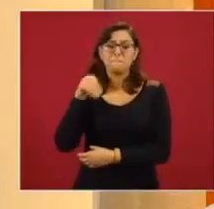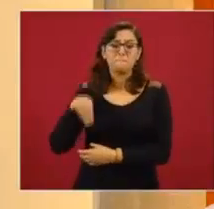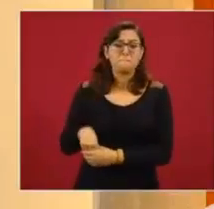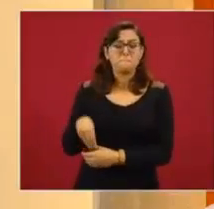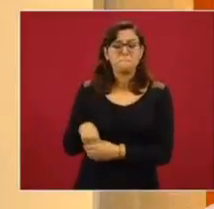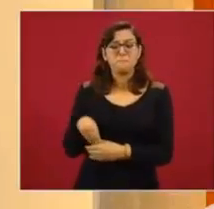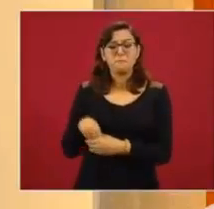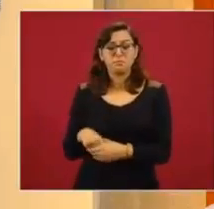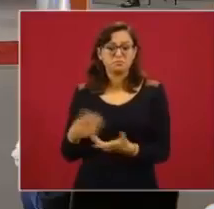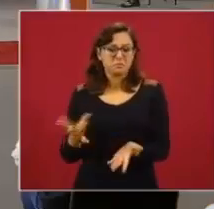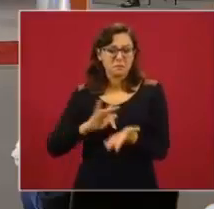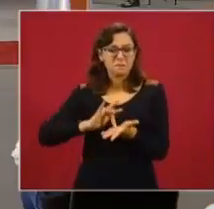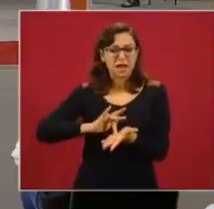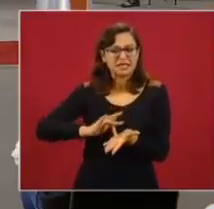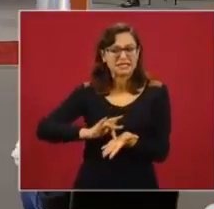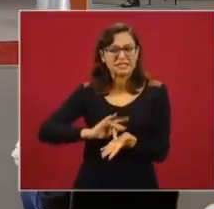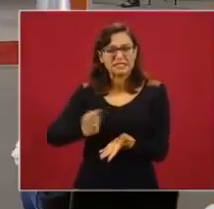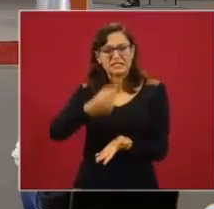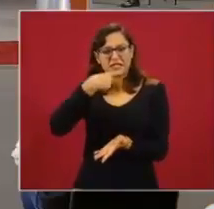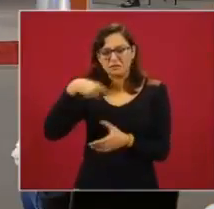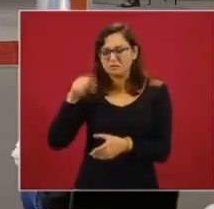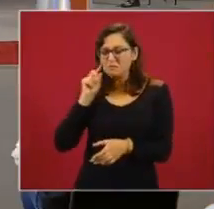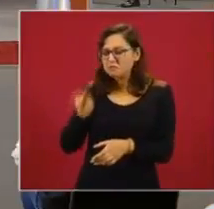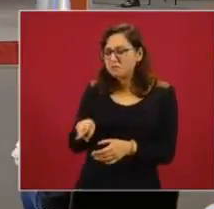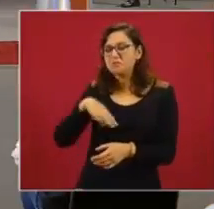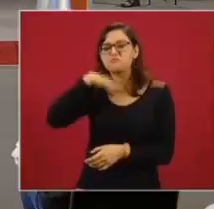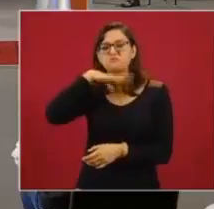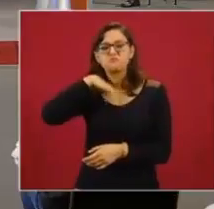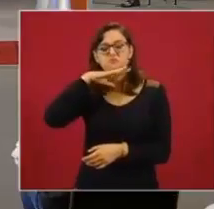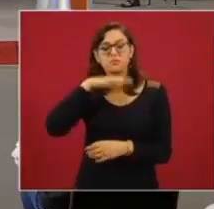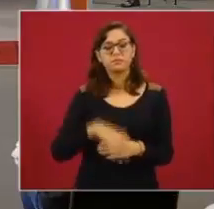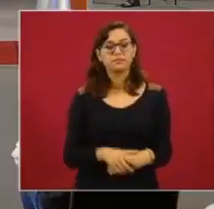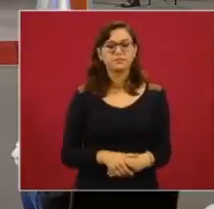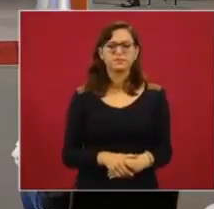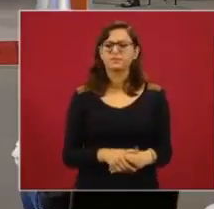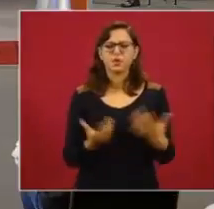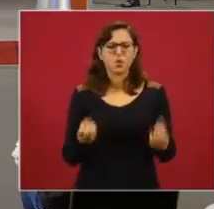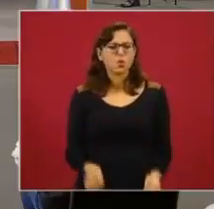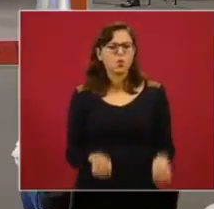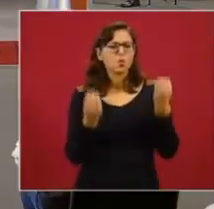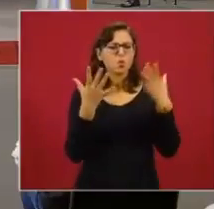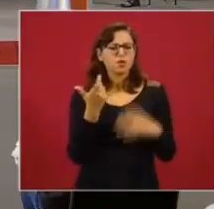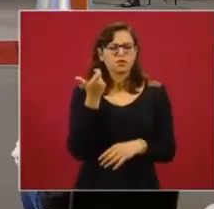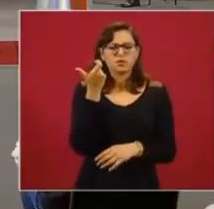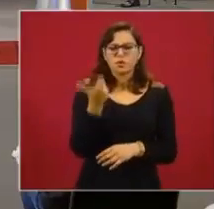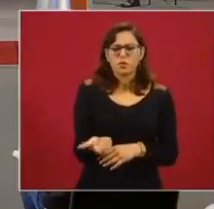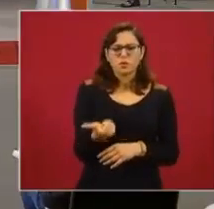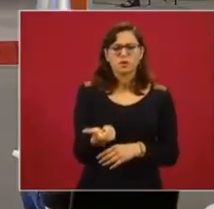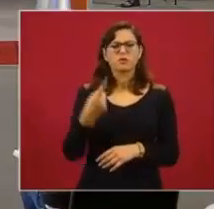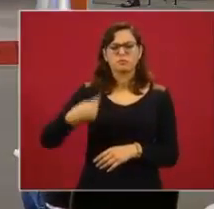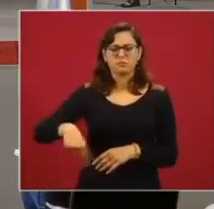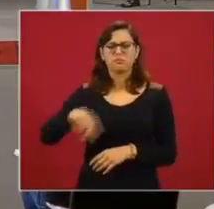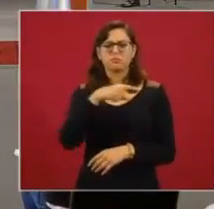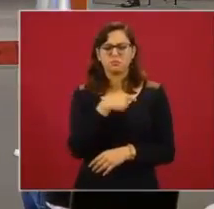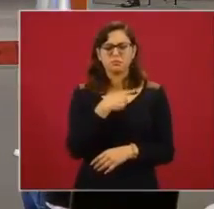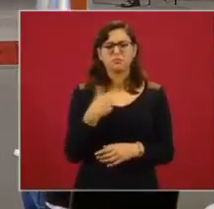drogas por las presentaciones que puede tener. Aquí están los costos estimados. Lo que hemos visto, analizado,